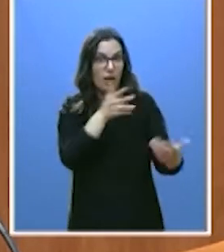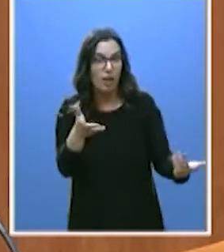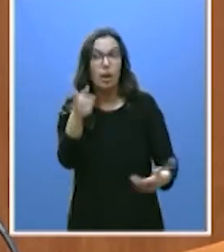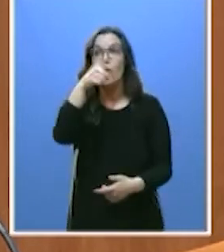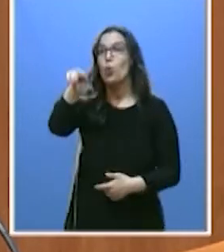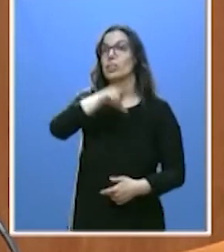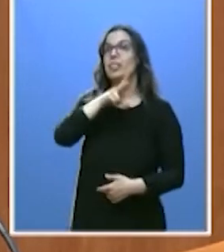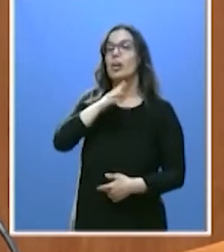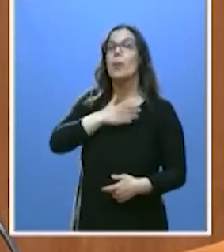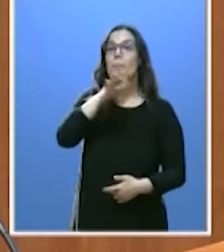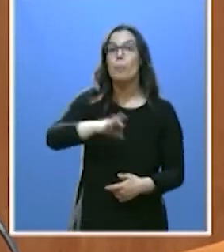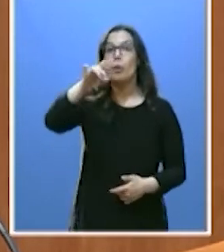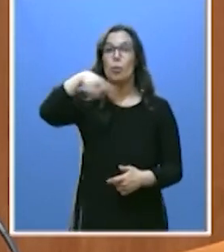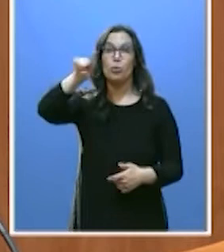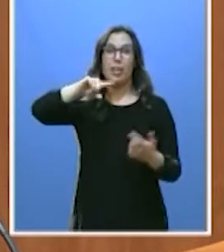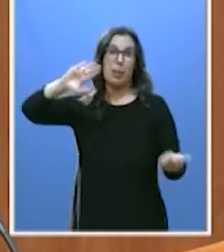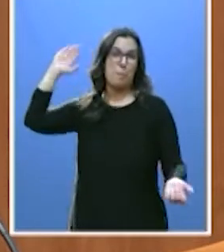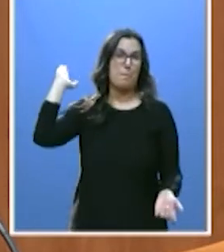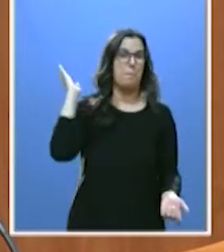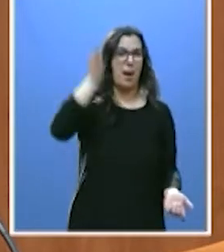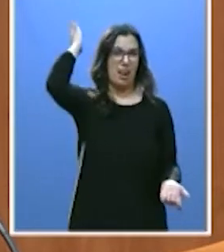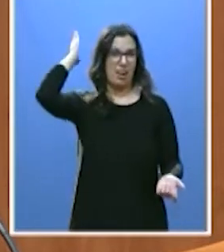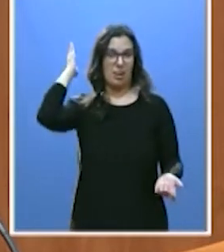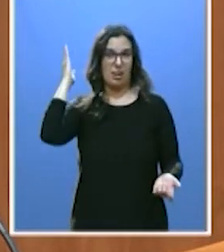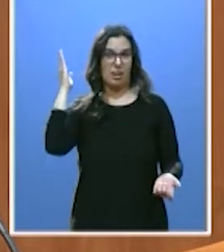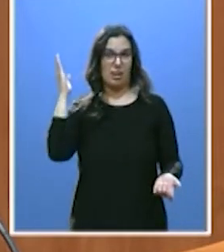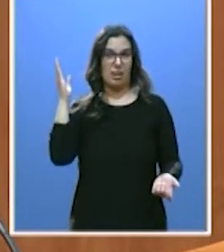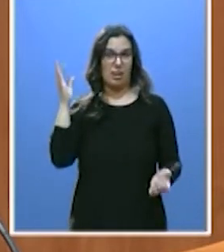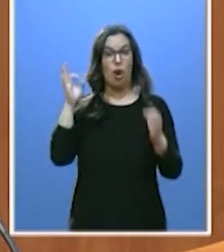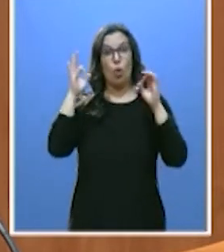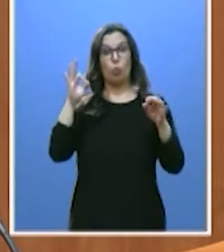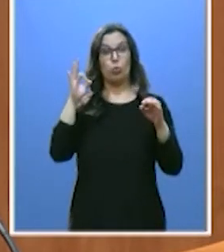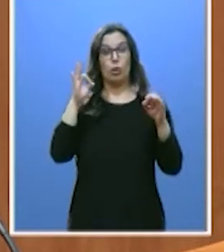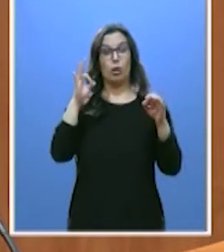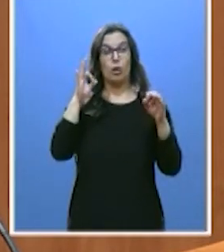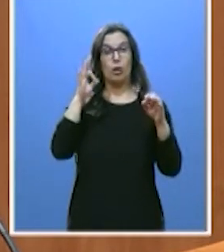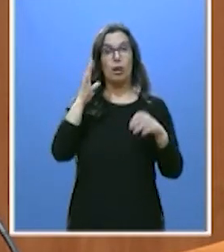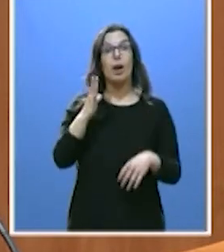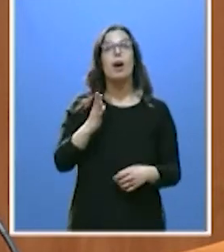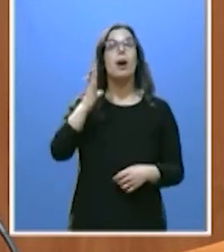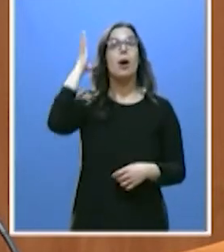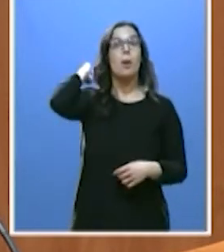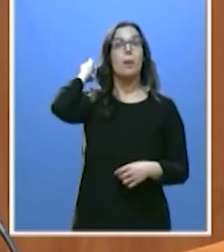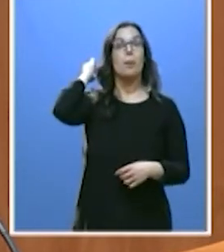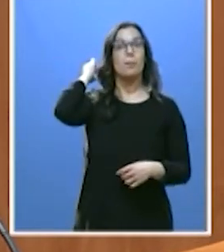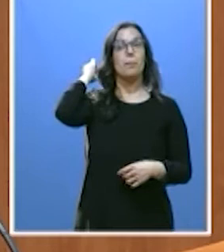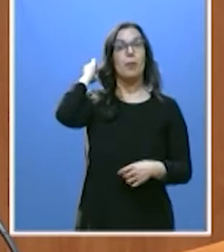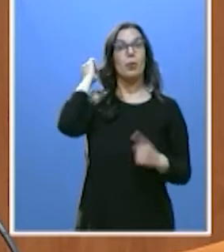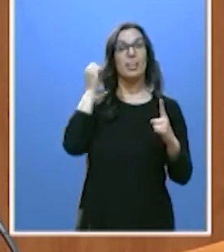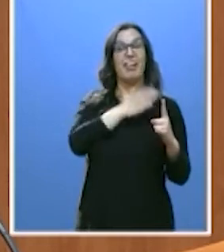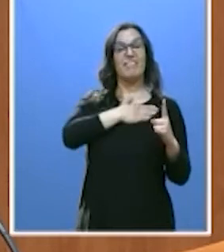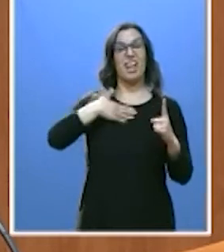Podemos, que han recibido la bofetada más sonora cuando su macho alfa ha intentado desplazar a la candidata mejor posicionada en Madrid,